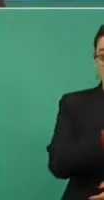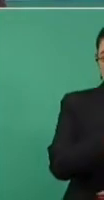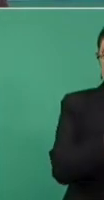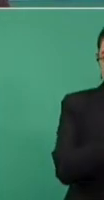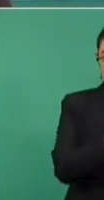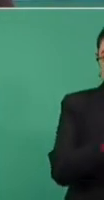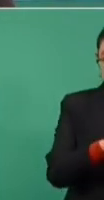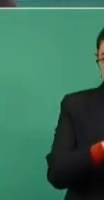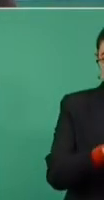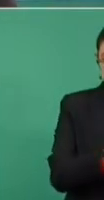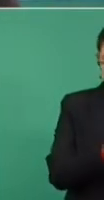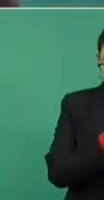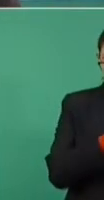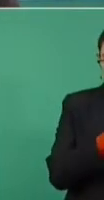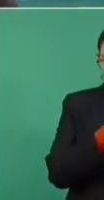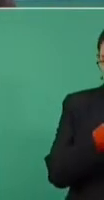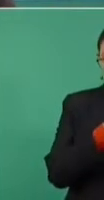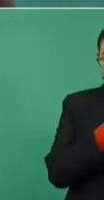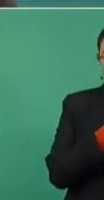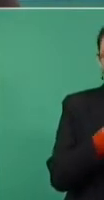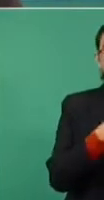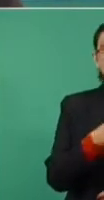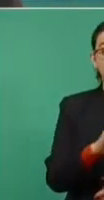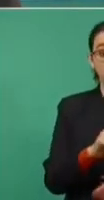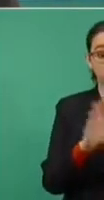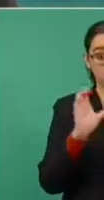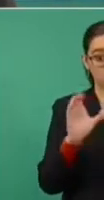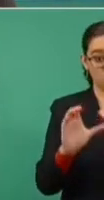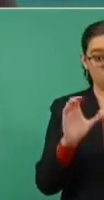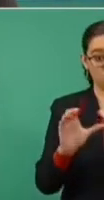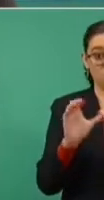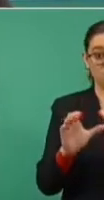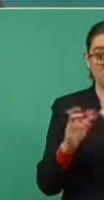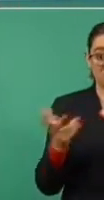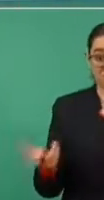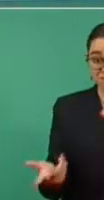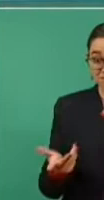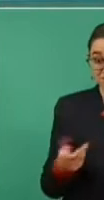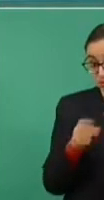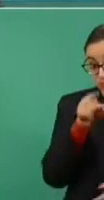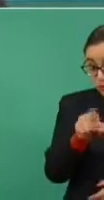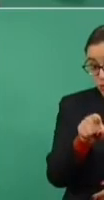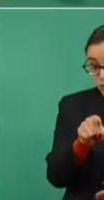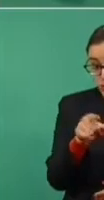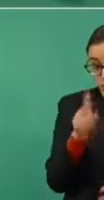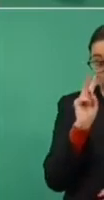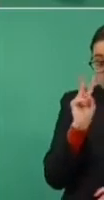porque si tomas como referencia, como fuente al universal,